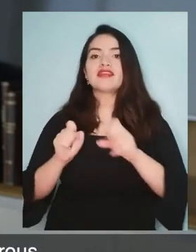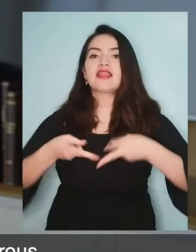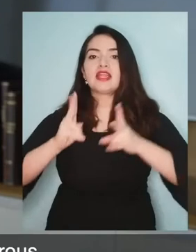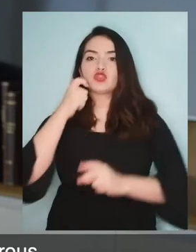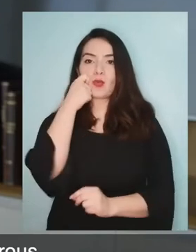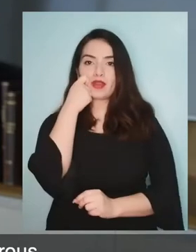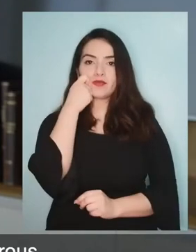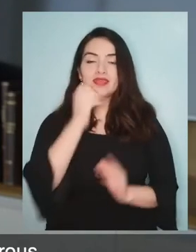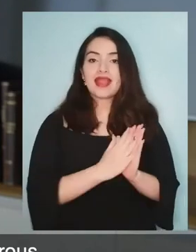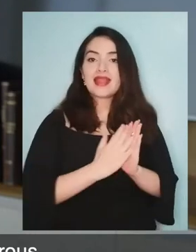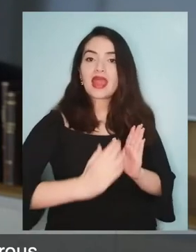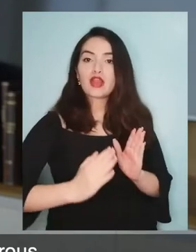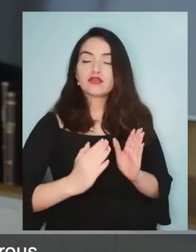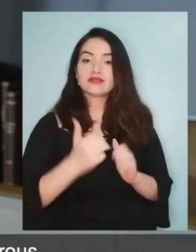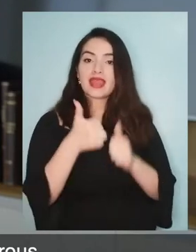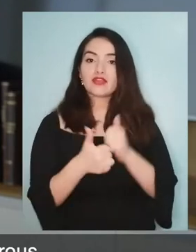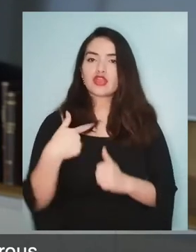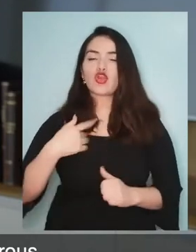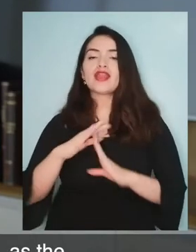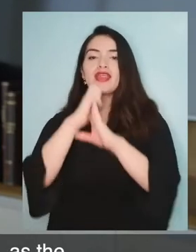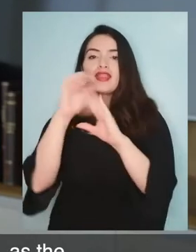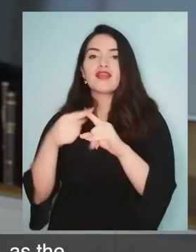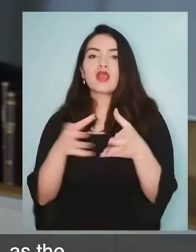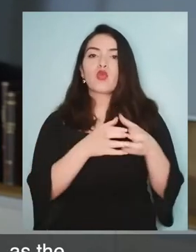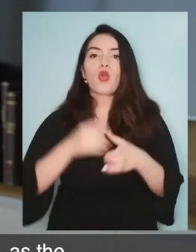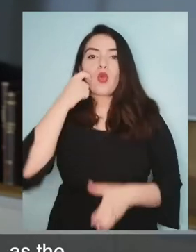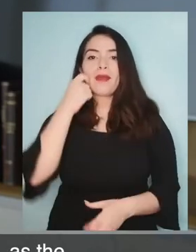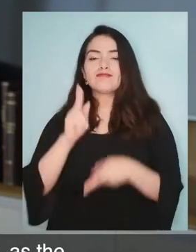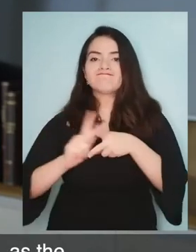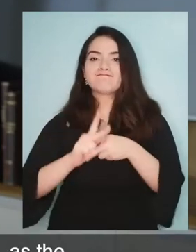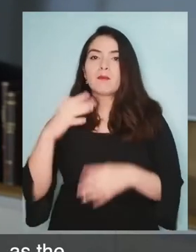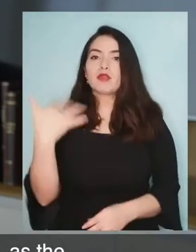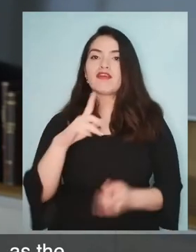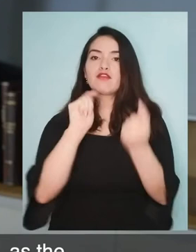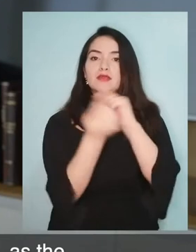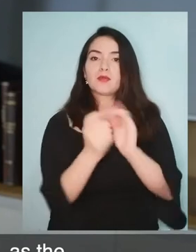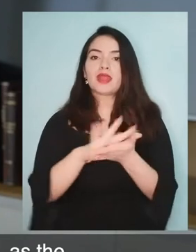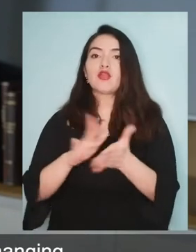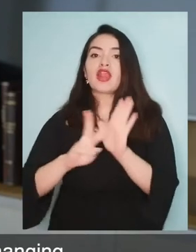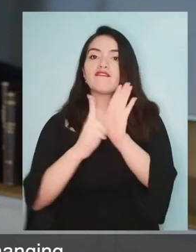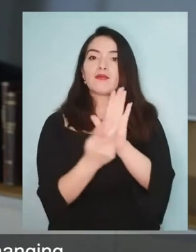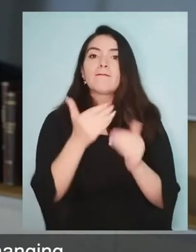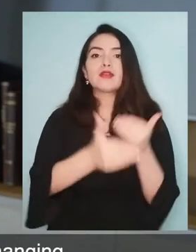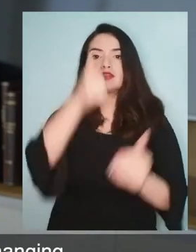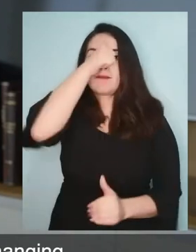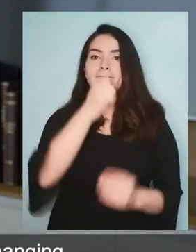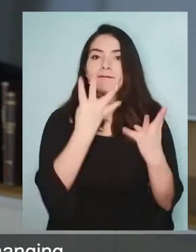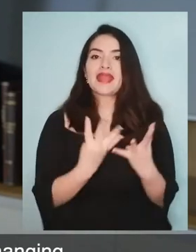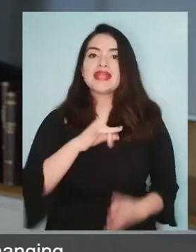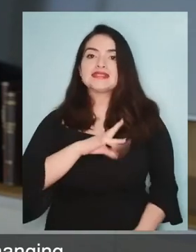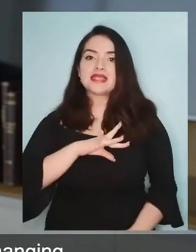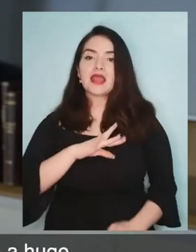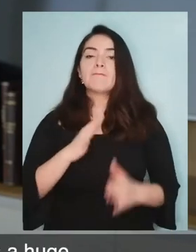reforma procesal penal